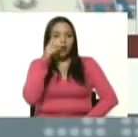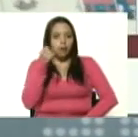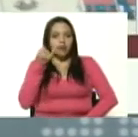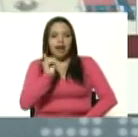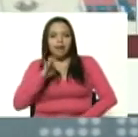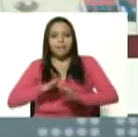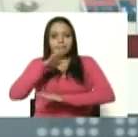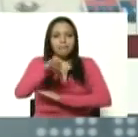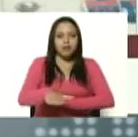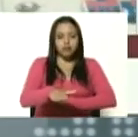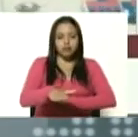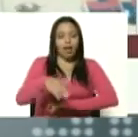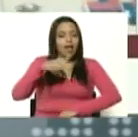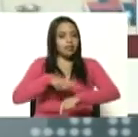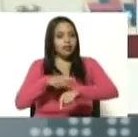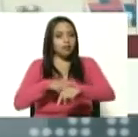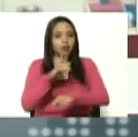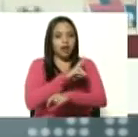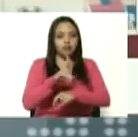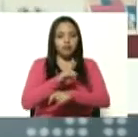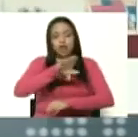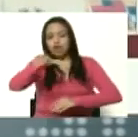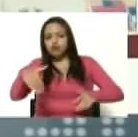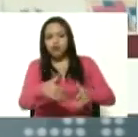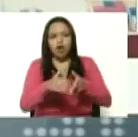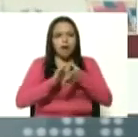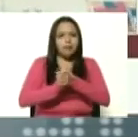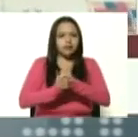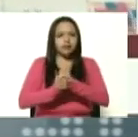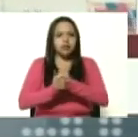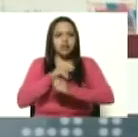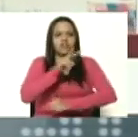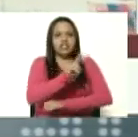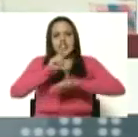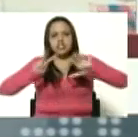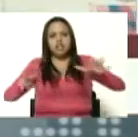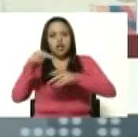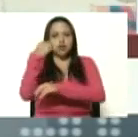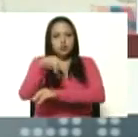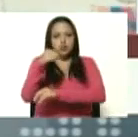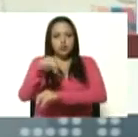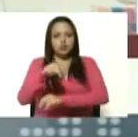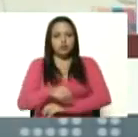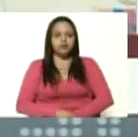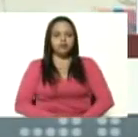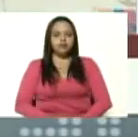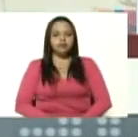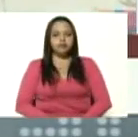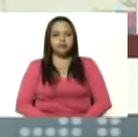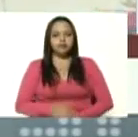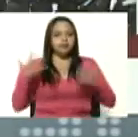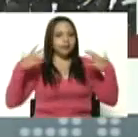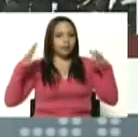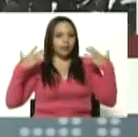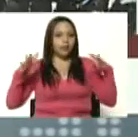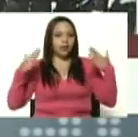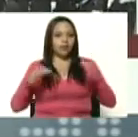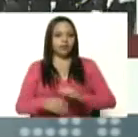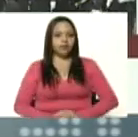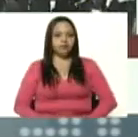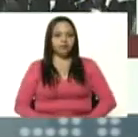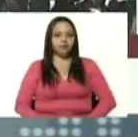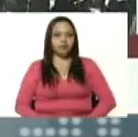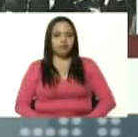preciso. A todos sus compañeros del 27 de noviembre. Los comandantes Reyes